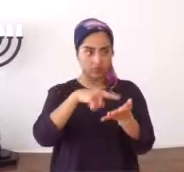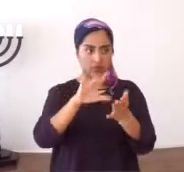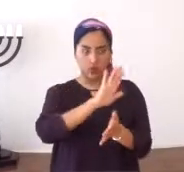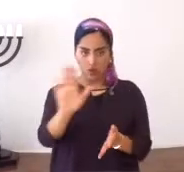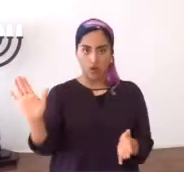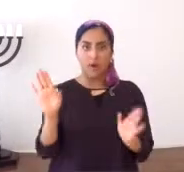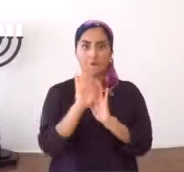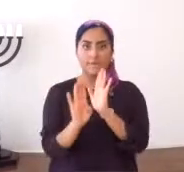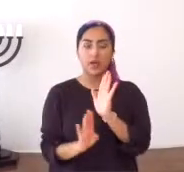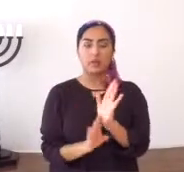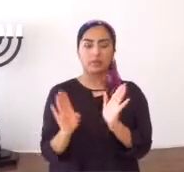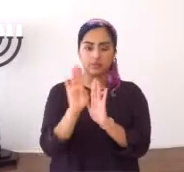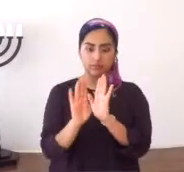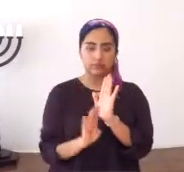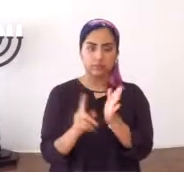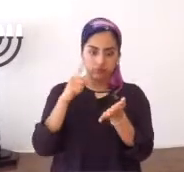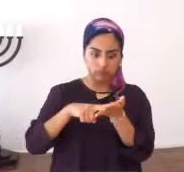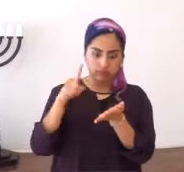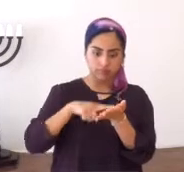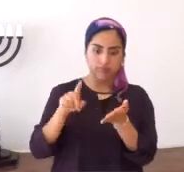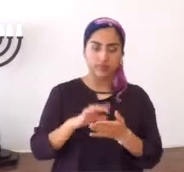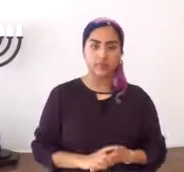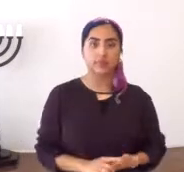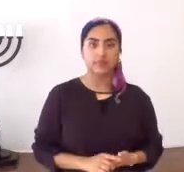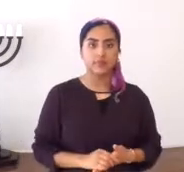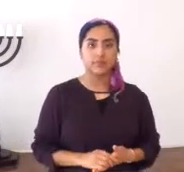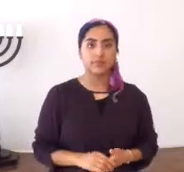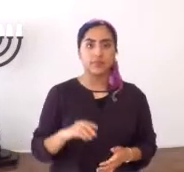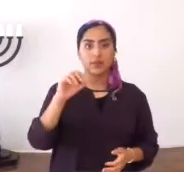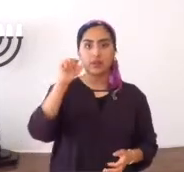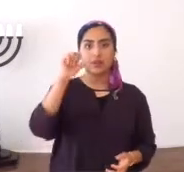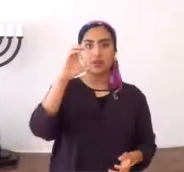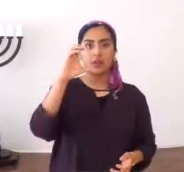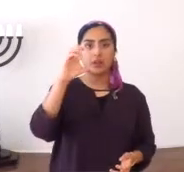favor, búsquelo usted ahí, en su Tanakh, en su Biblia, en su Tanakh,